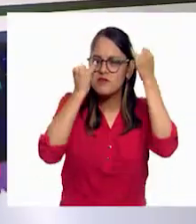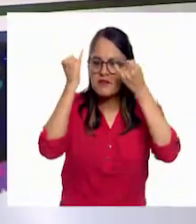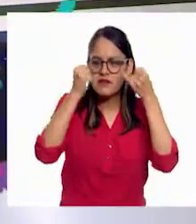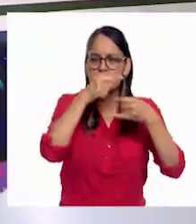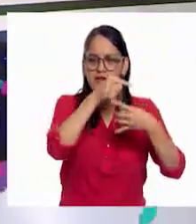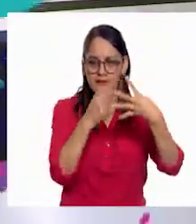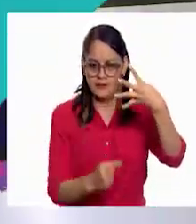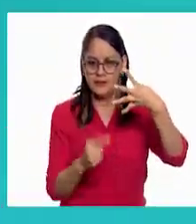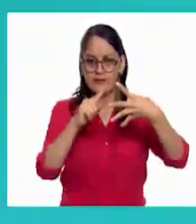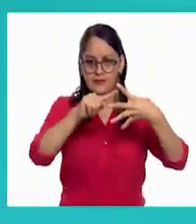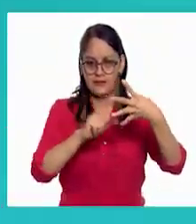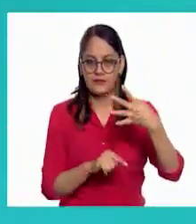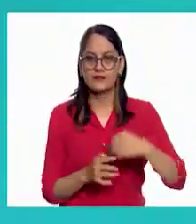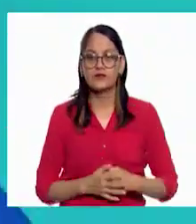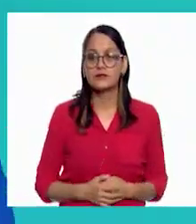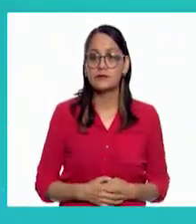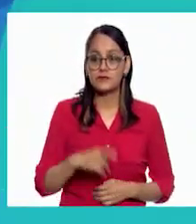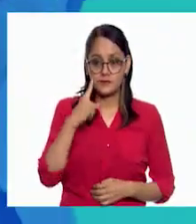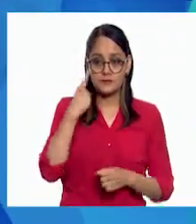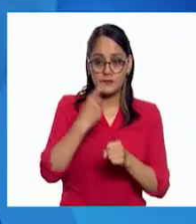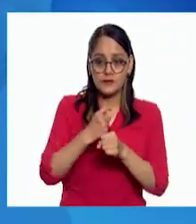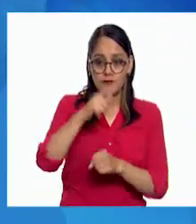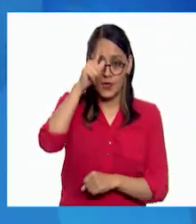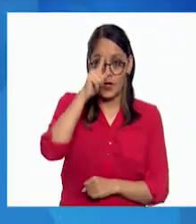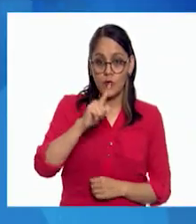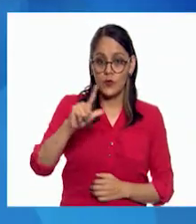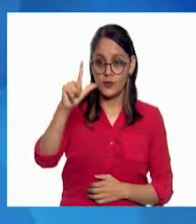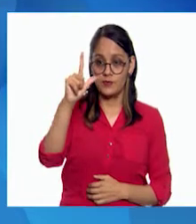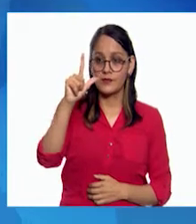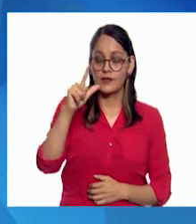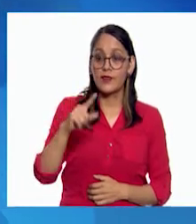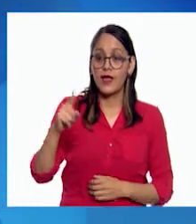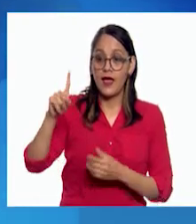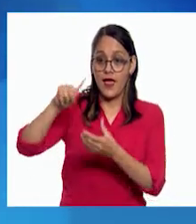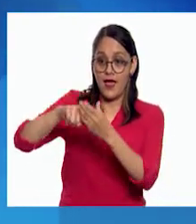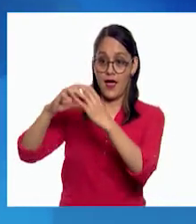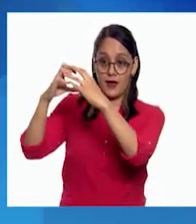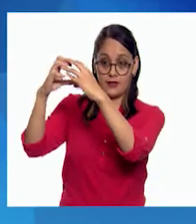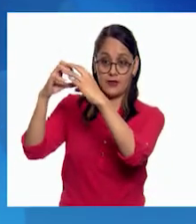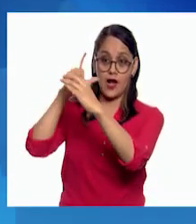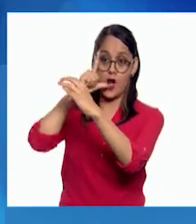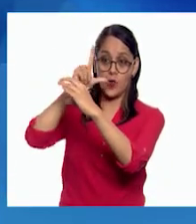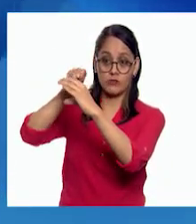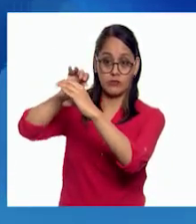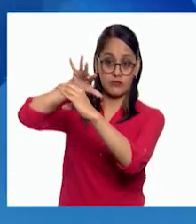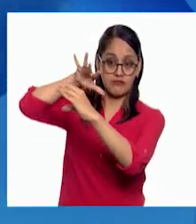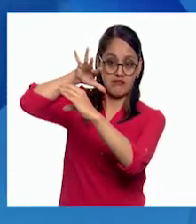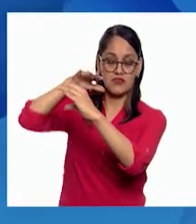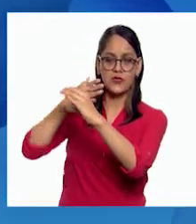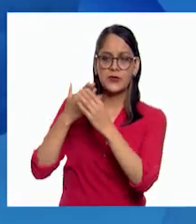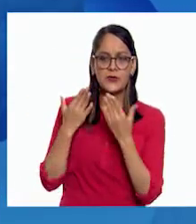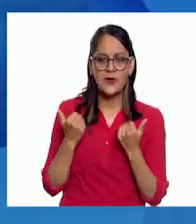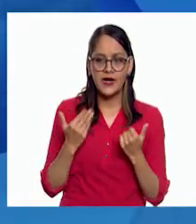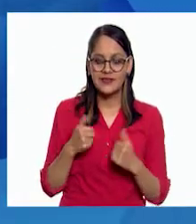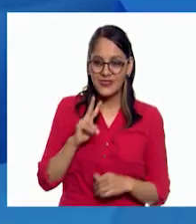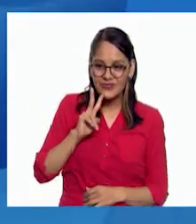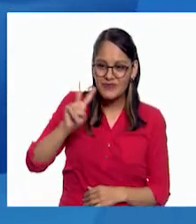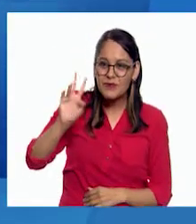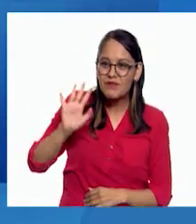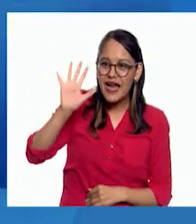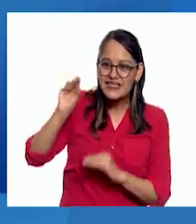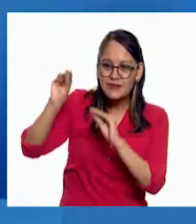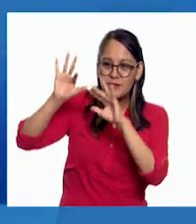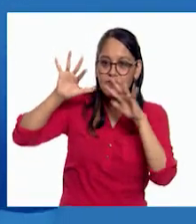que la luna no emite luz propia. A pesar de que la vemos brillar,